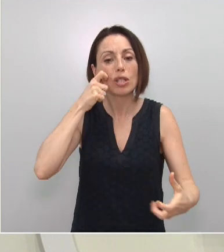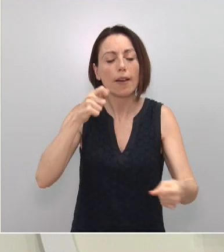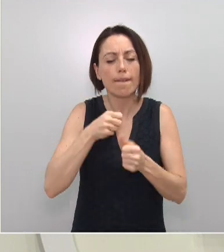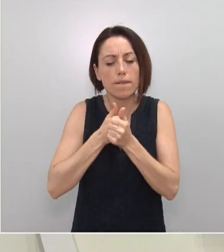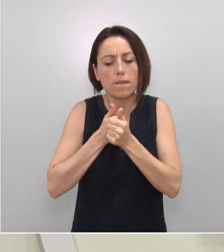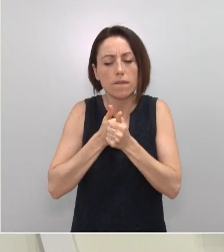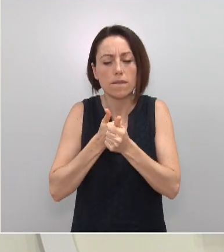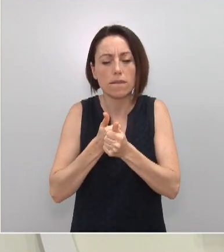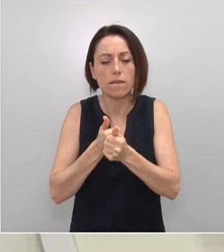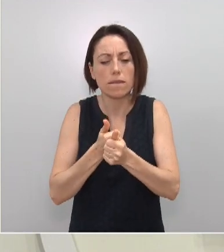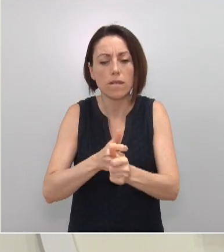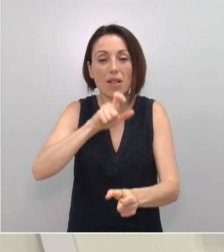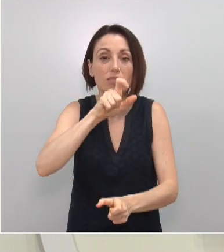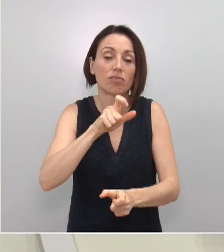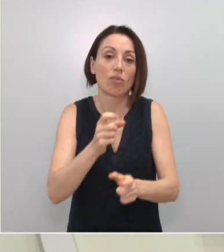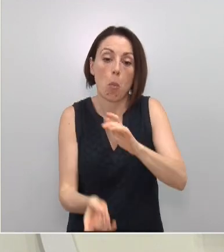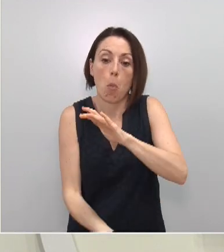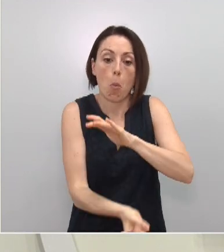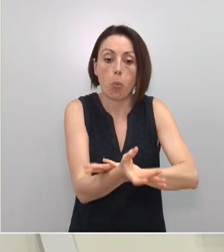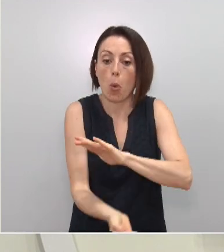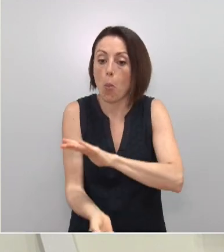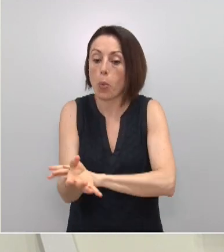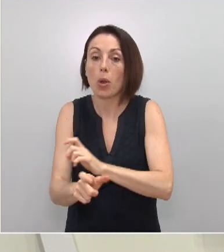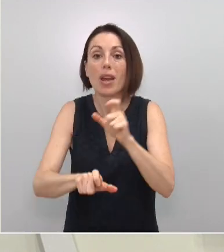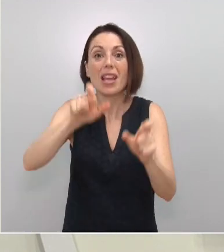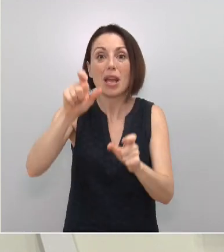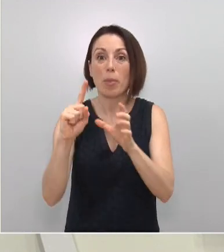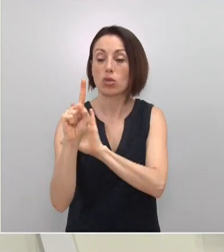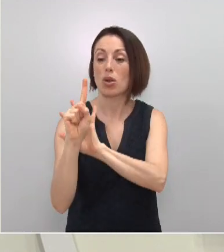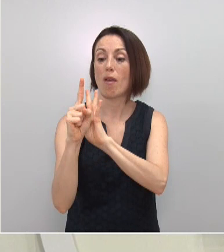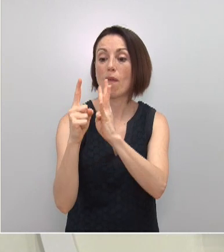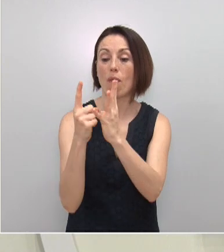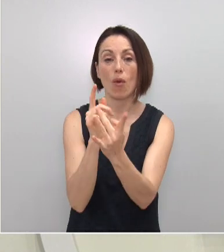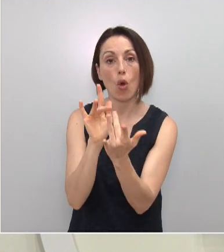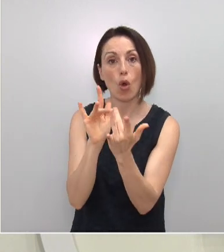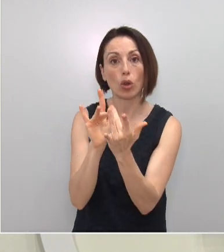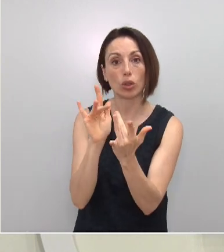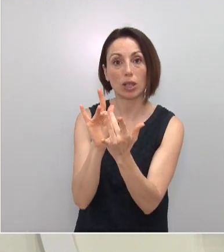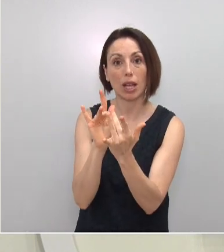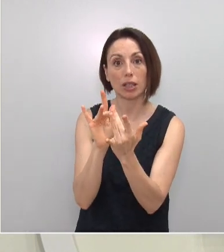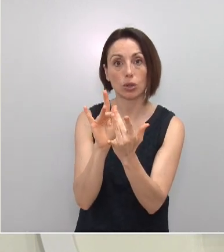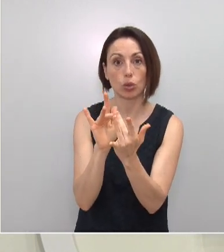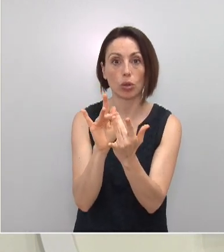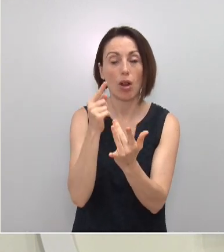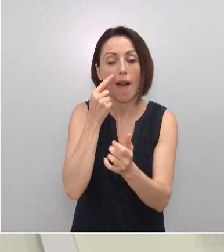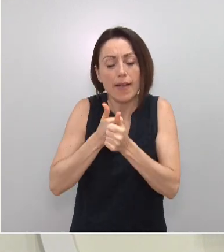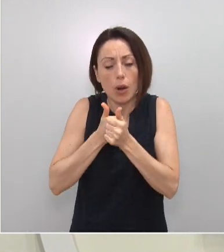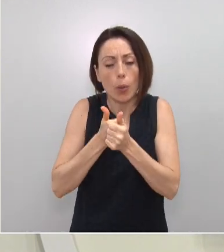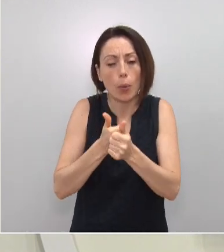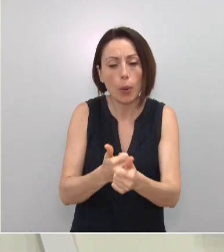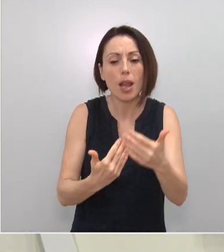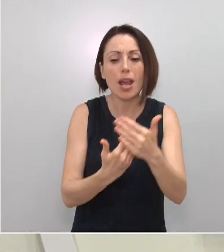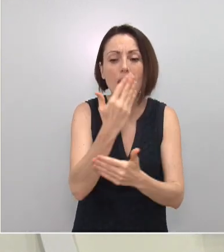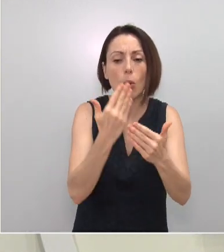el seguimiento de estos brotes y de sus contactos estrechos y se ha puesto en cuarentena en el primer caso a trabajadores